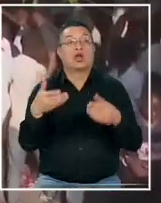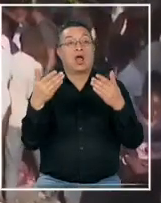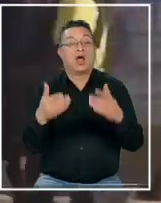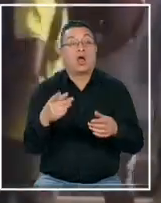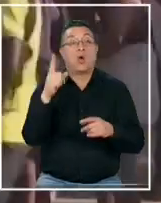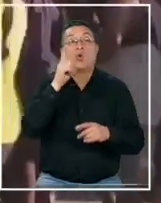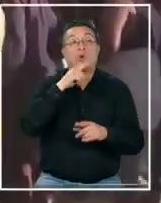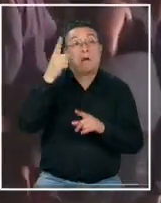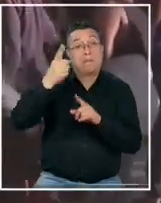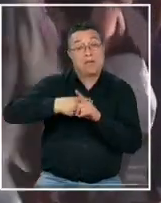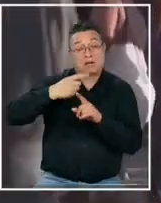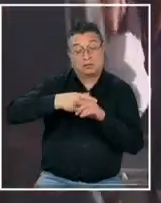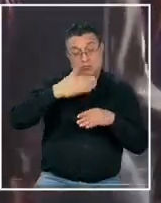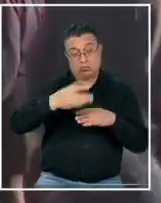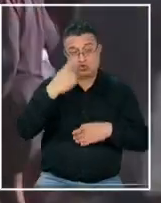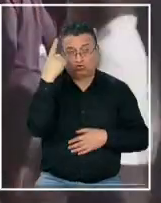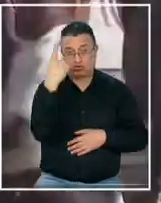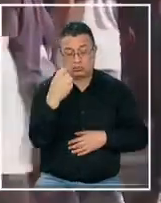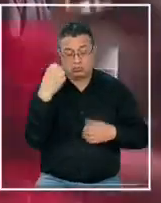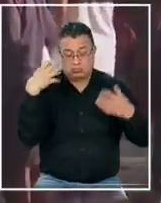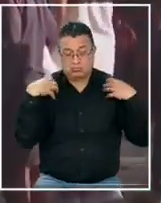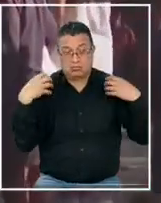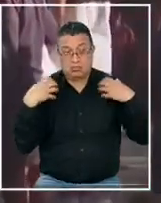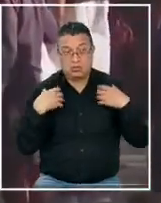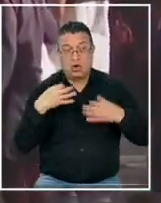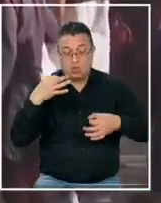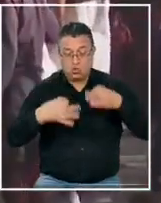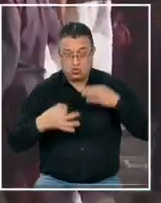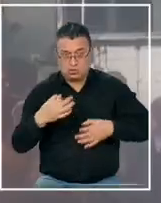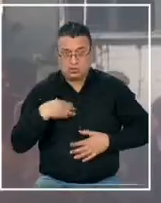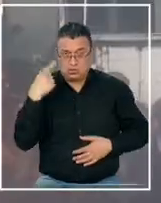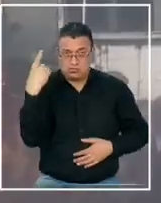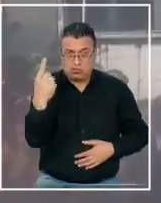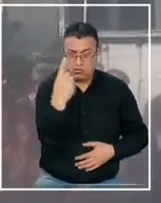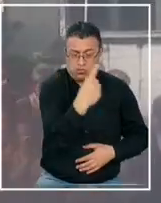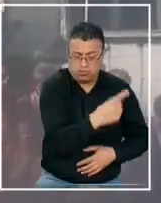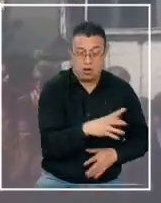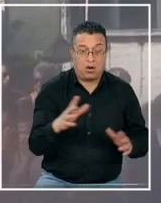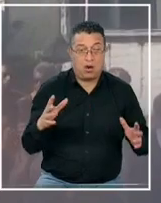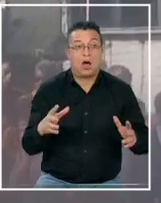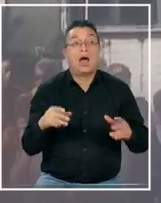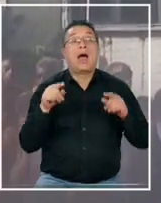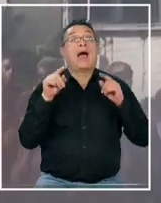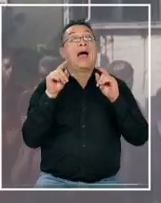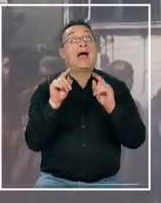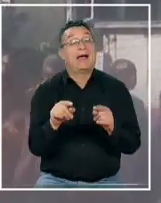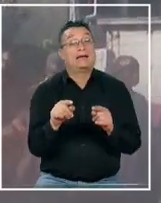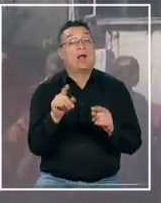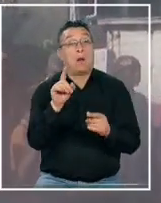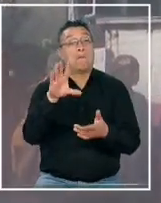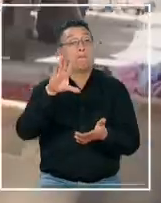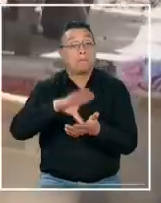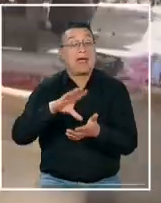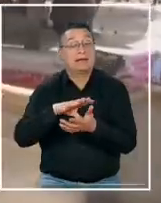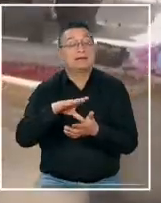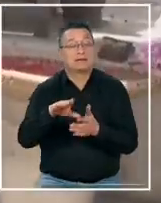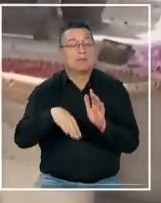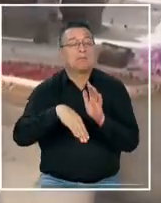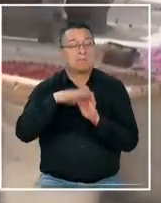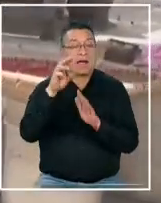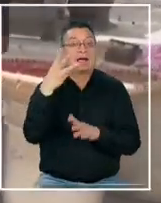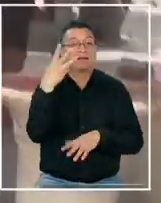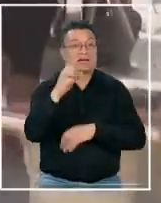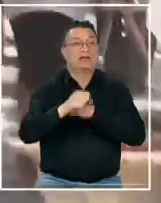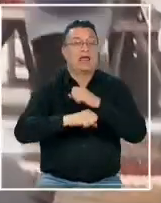en los últimos meses por cuenta propia haciendo justicia por cuenta propia un país que vive ha vivido más de 30